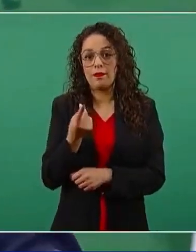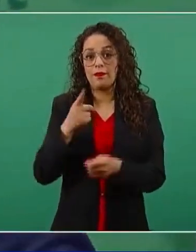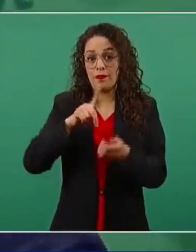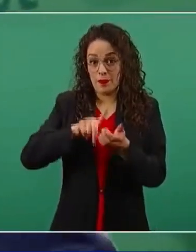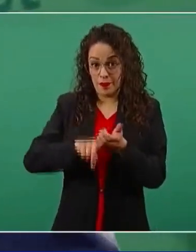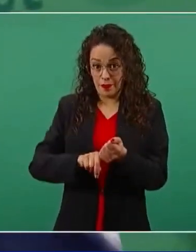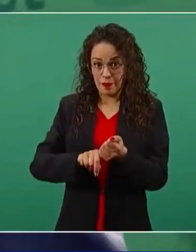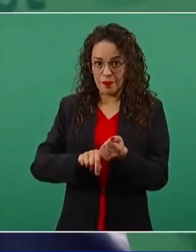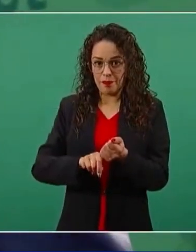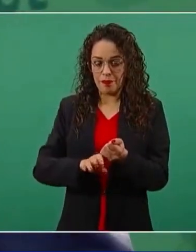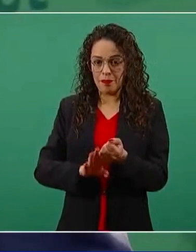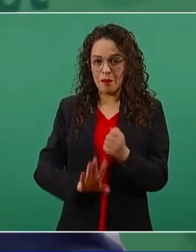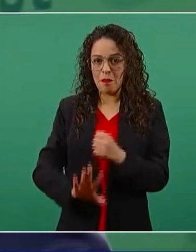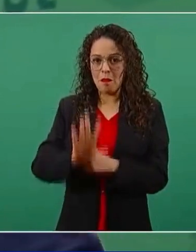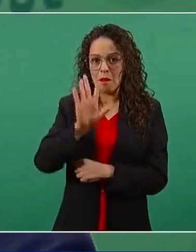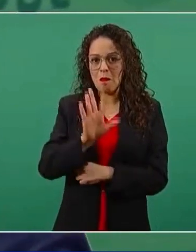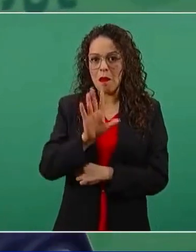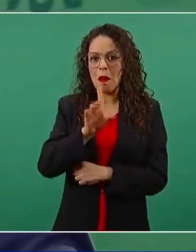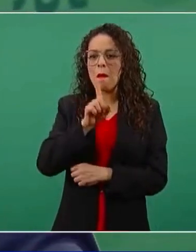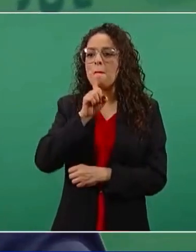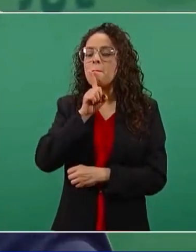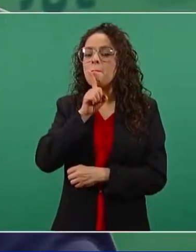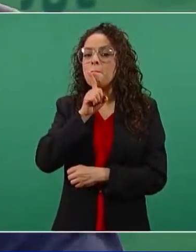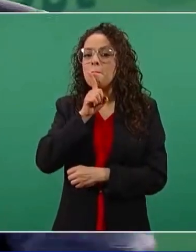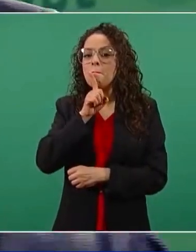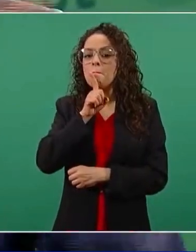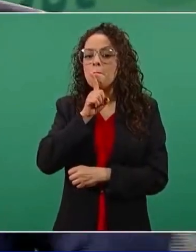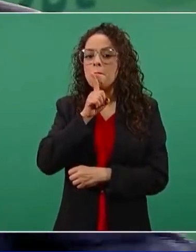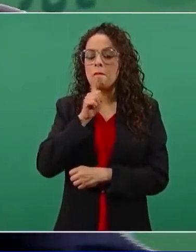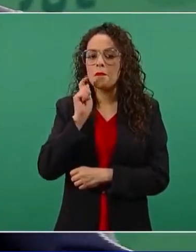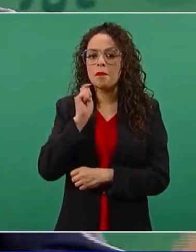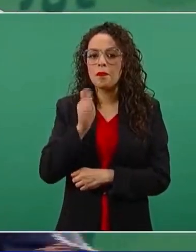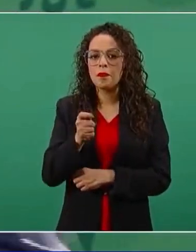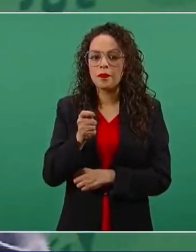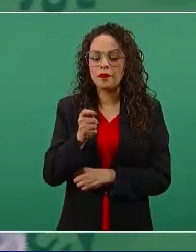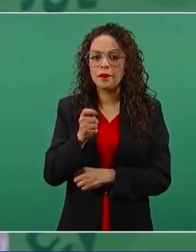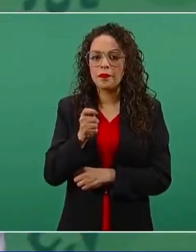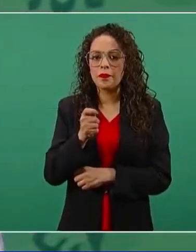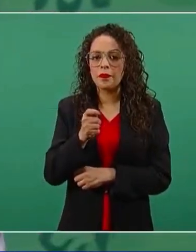y descarada. Ahora,